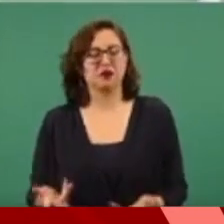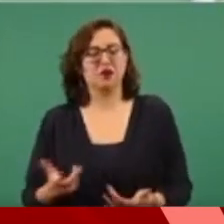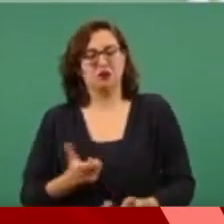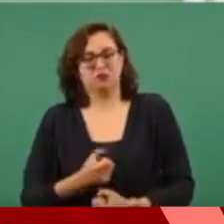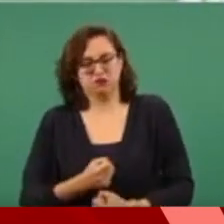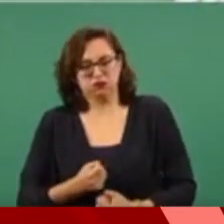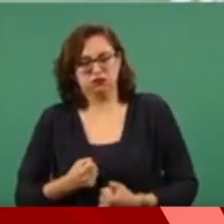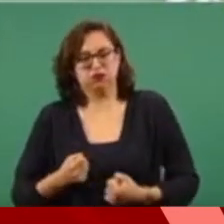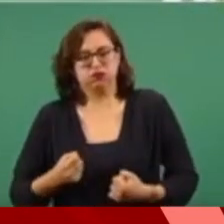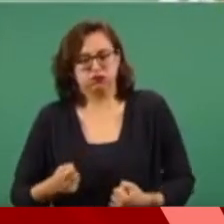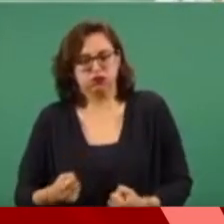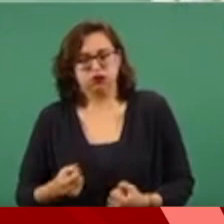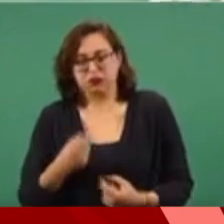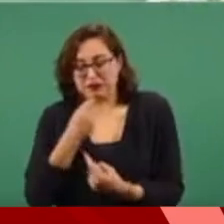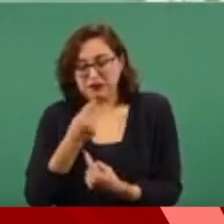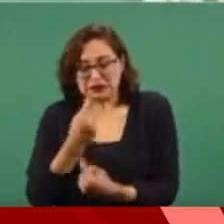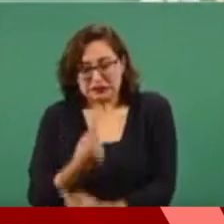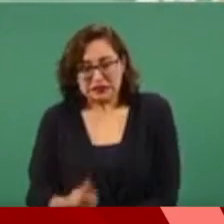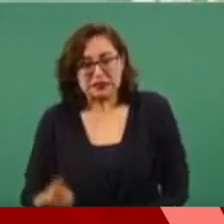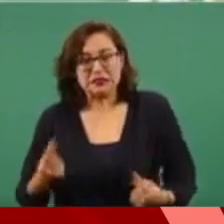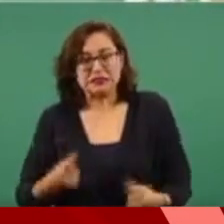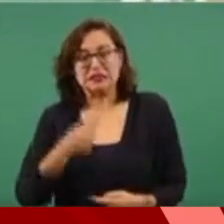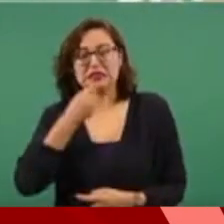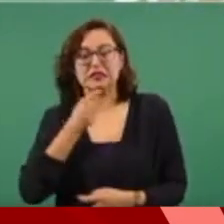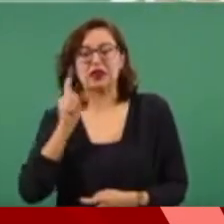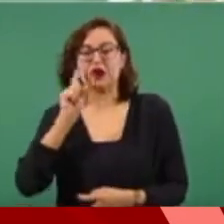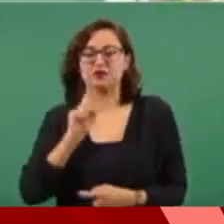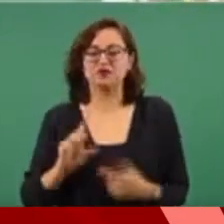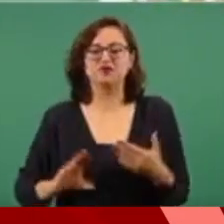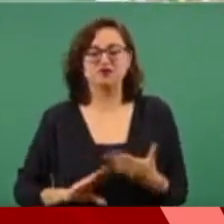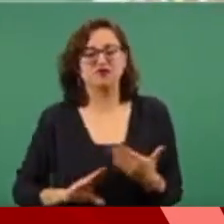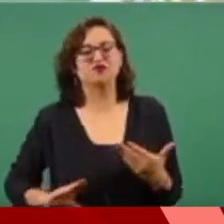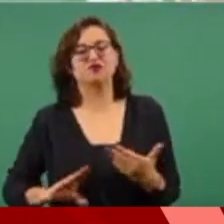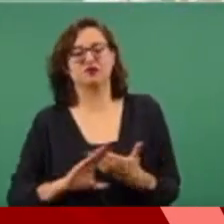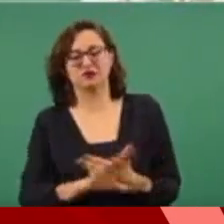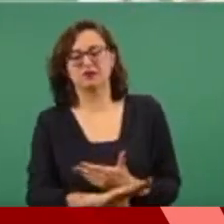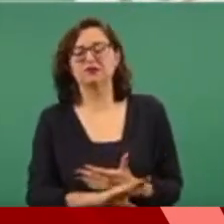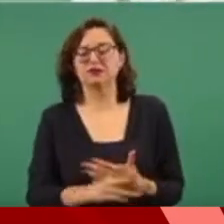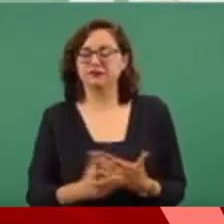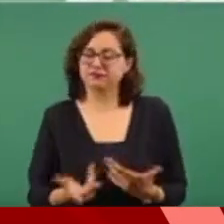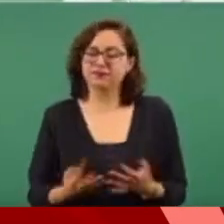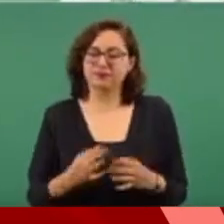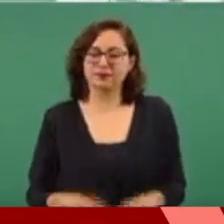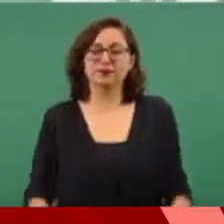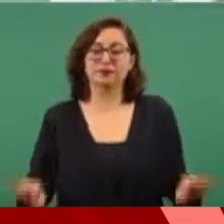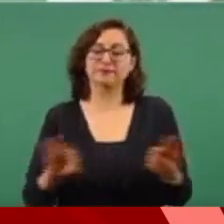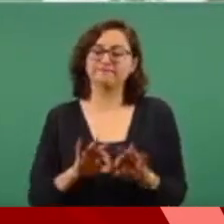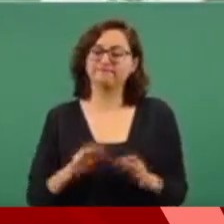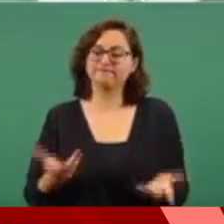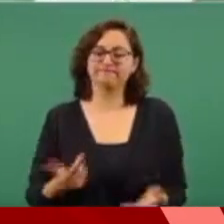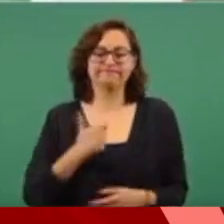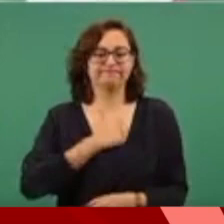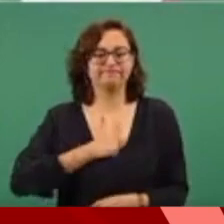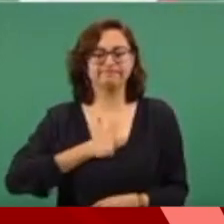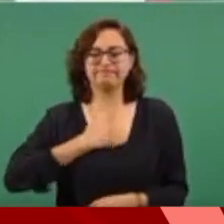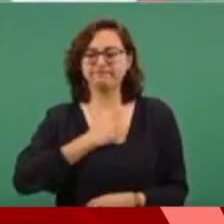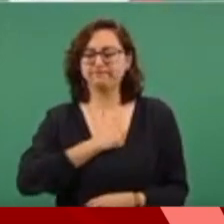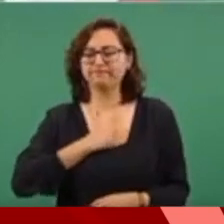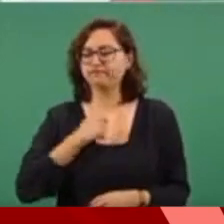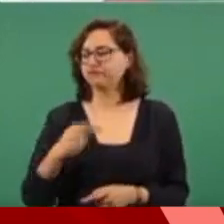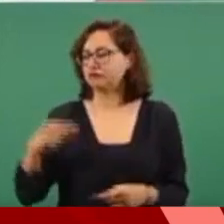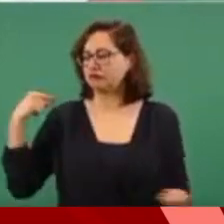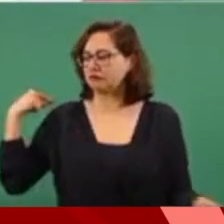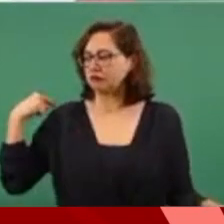en niños, niñas, la obesidad infantil, que desgraciadamente en los últimos